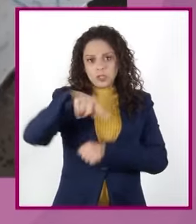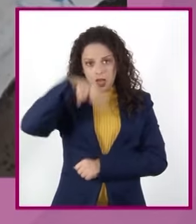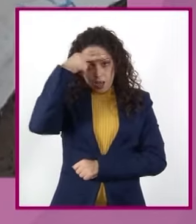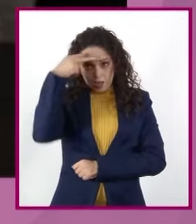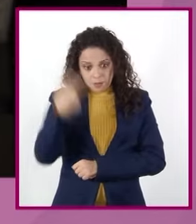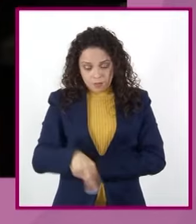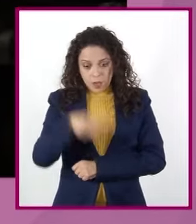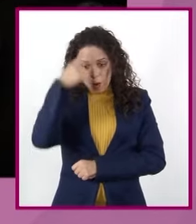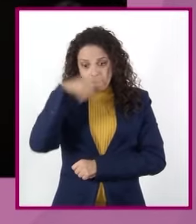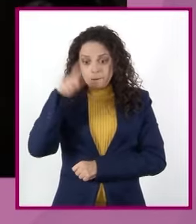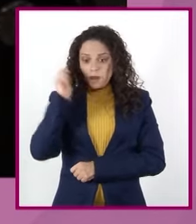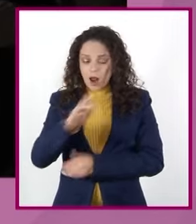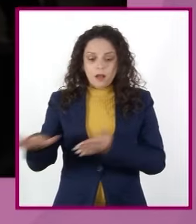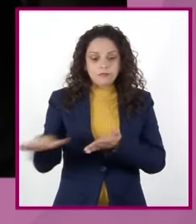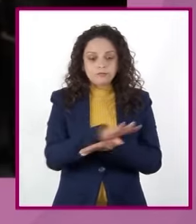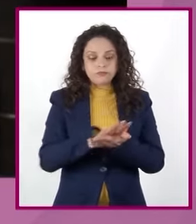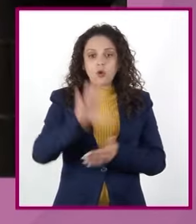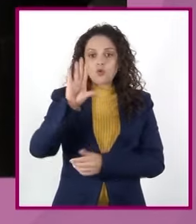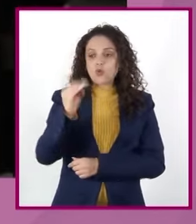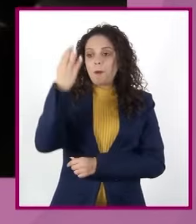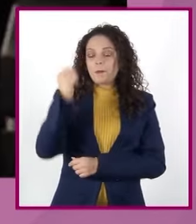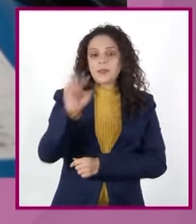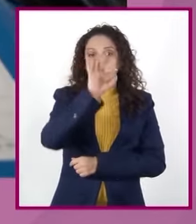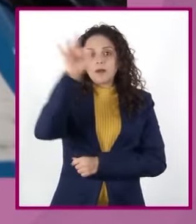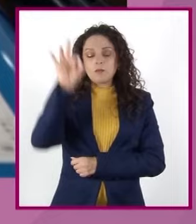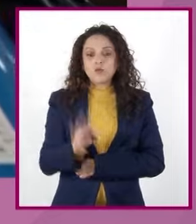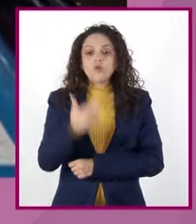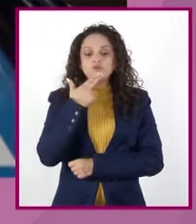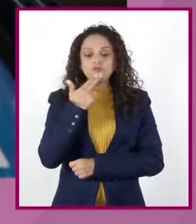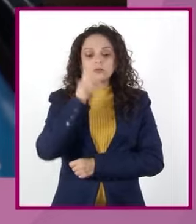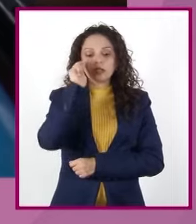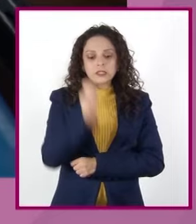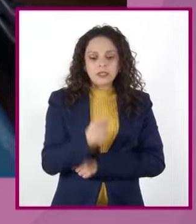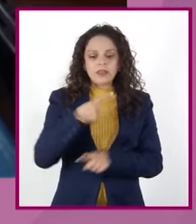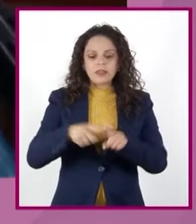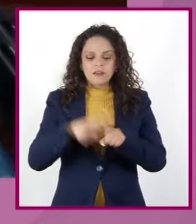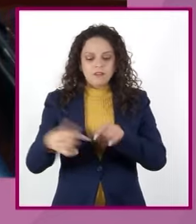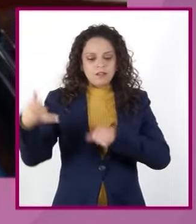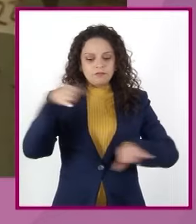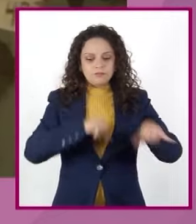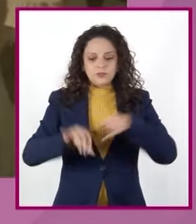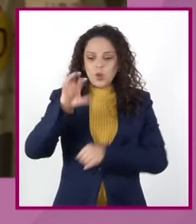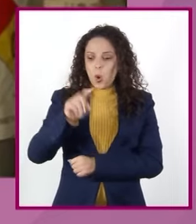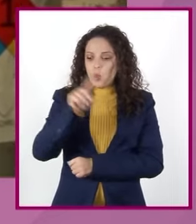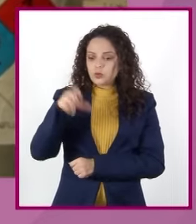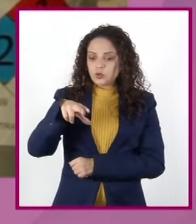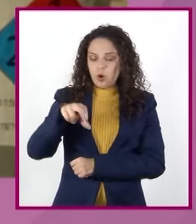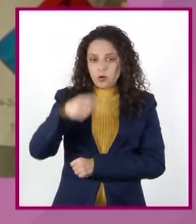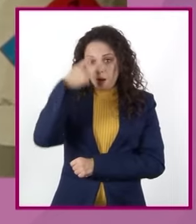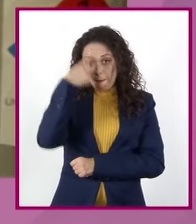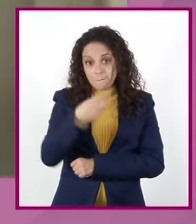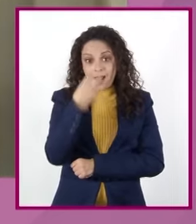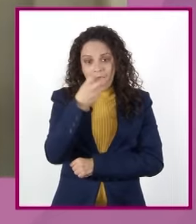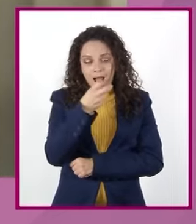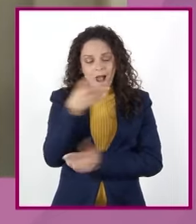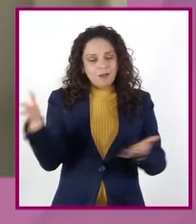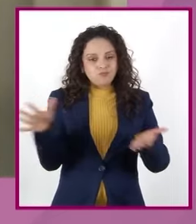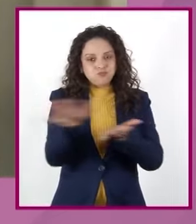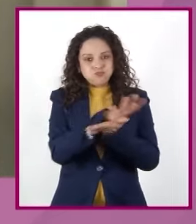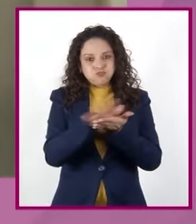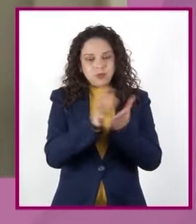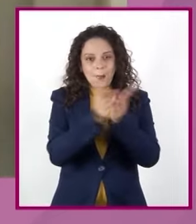el 99% del consumo de sustancias agotadoras de ozono Erradicando así el uso de